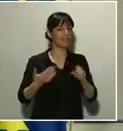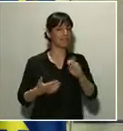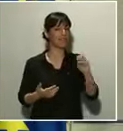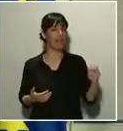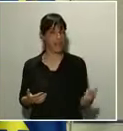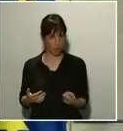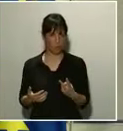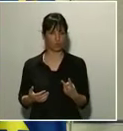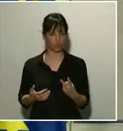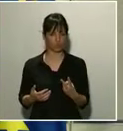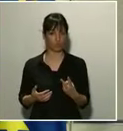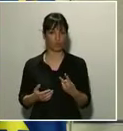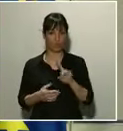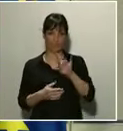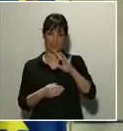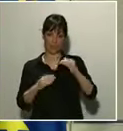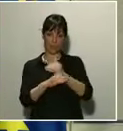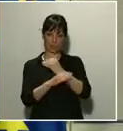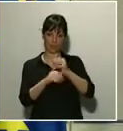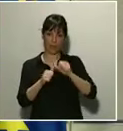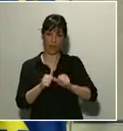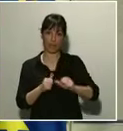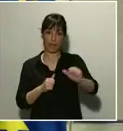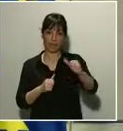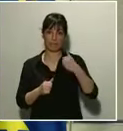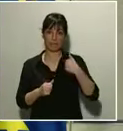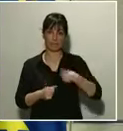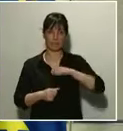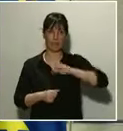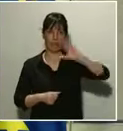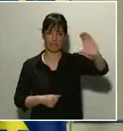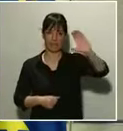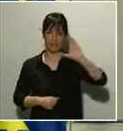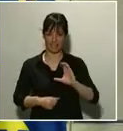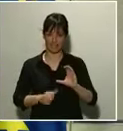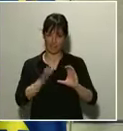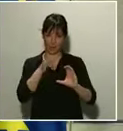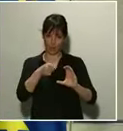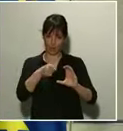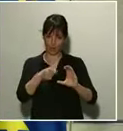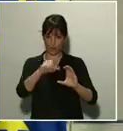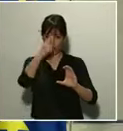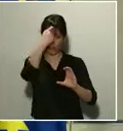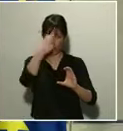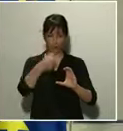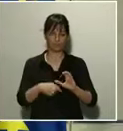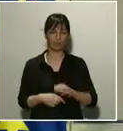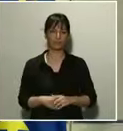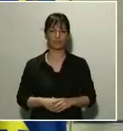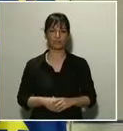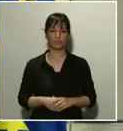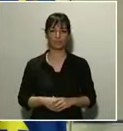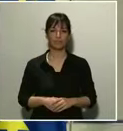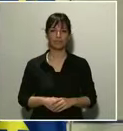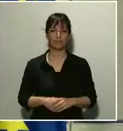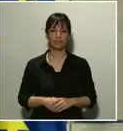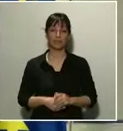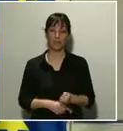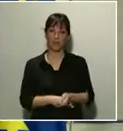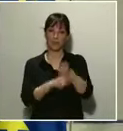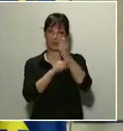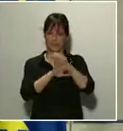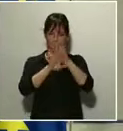del 15 de octubre, llegan a nuestro país por este concepto. Y, finalmente, en relación con la pesca, lo he mencionado hace un momento,